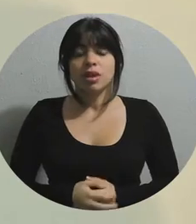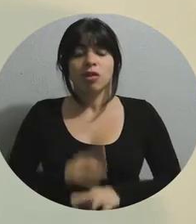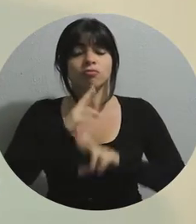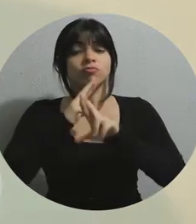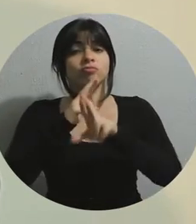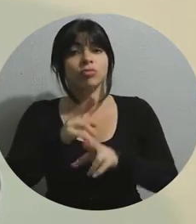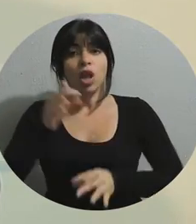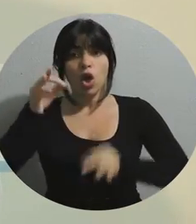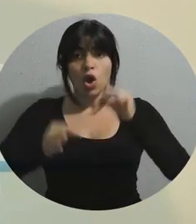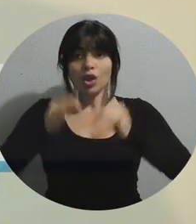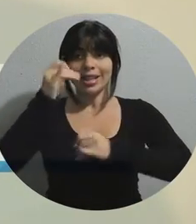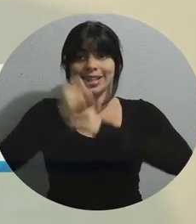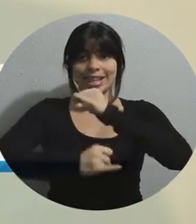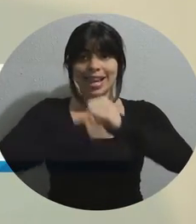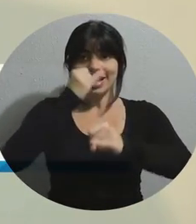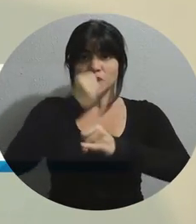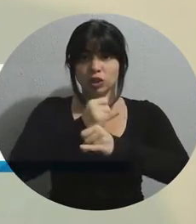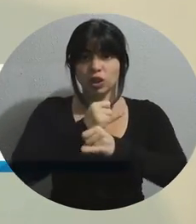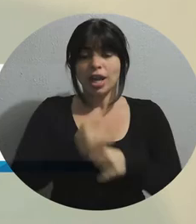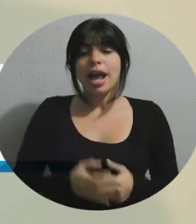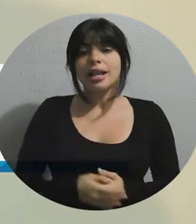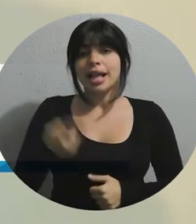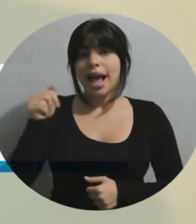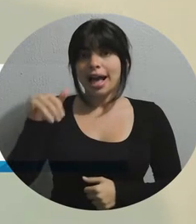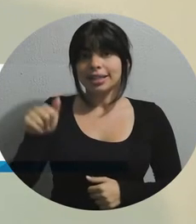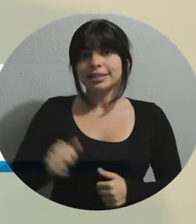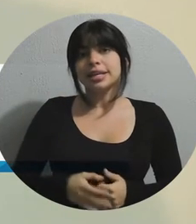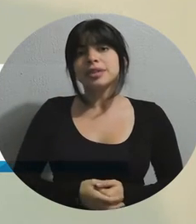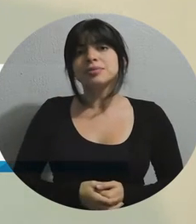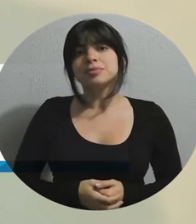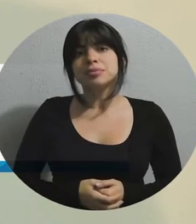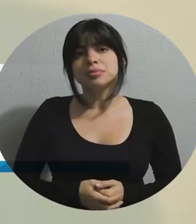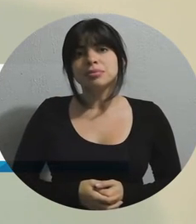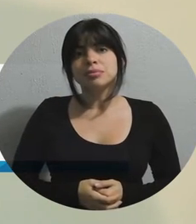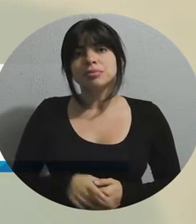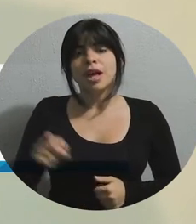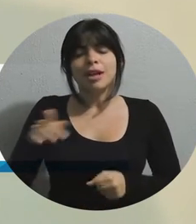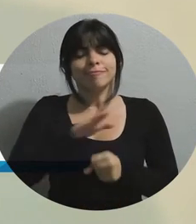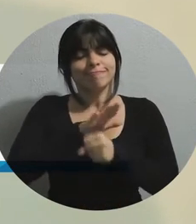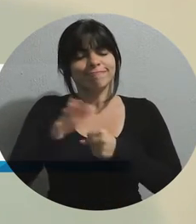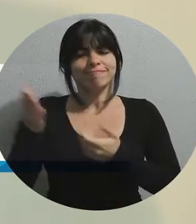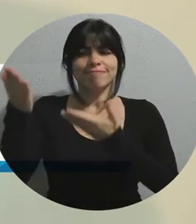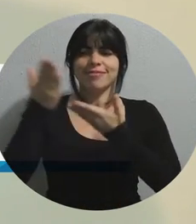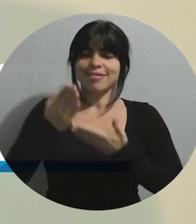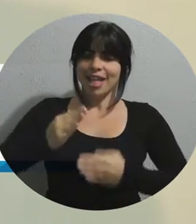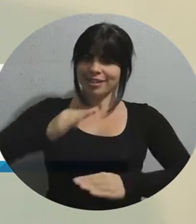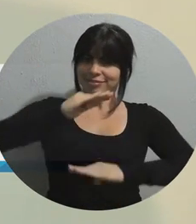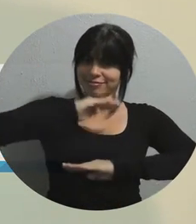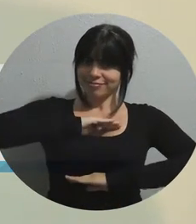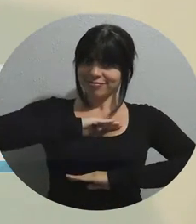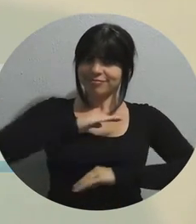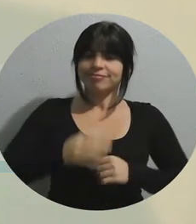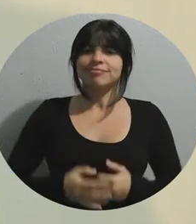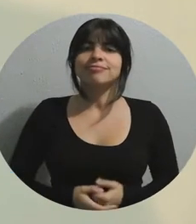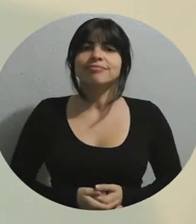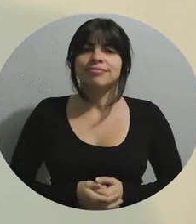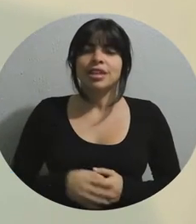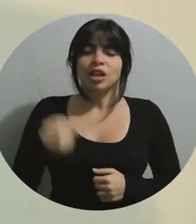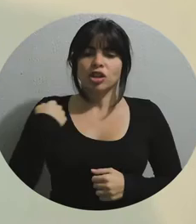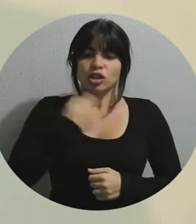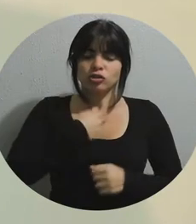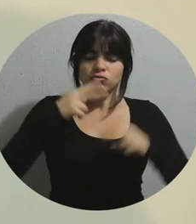La resolución de la Corte Internacional de Justicia en la Haya plenamente satisface